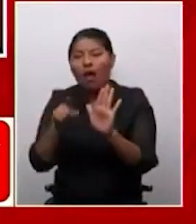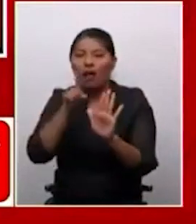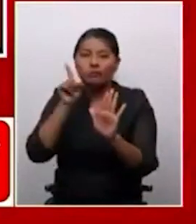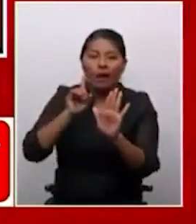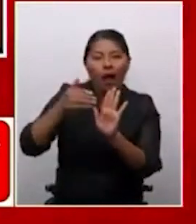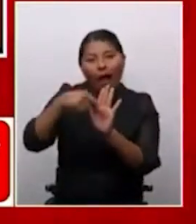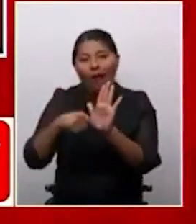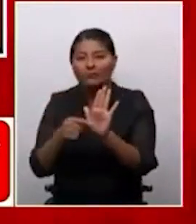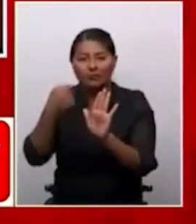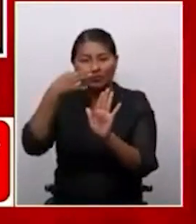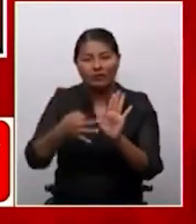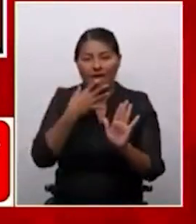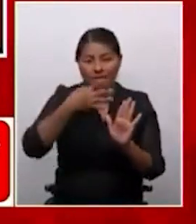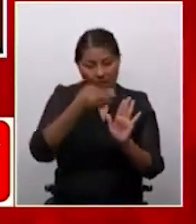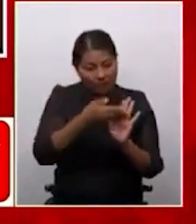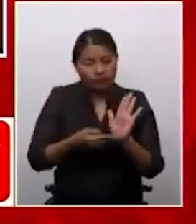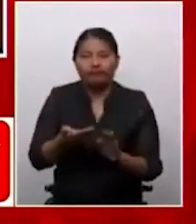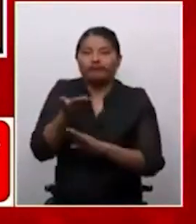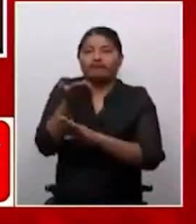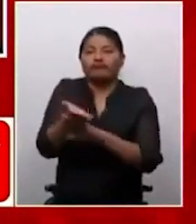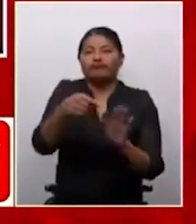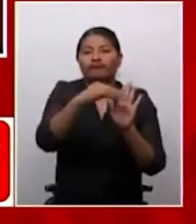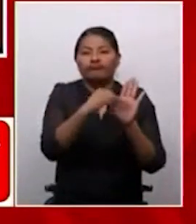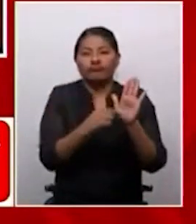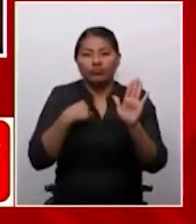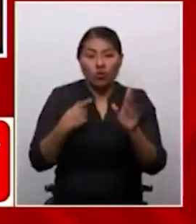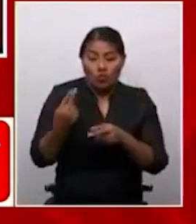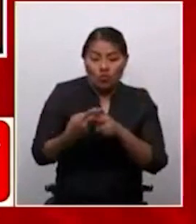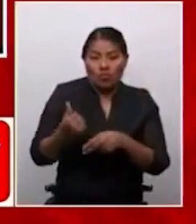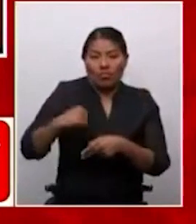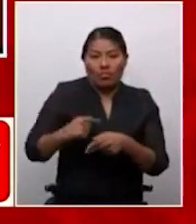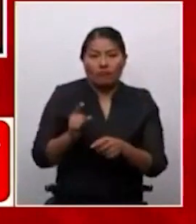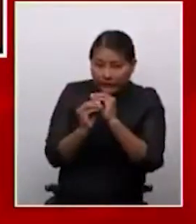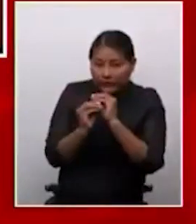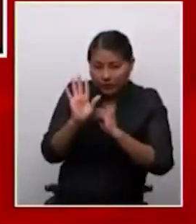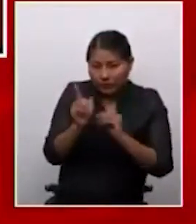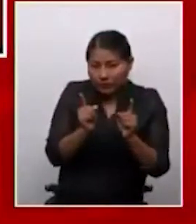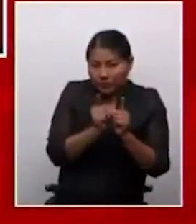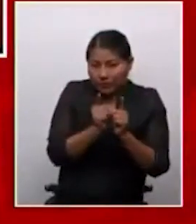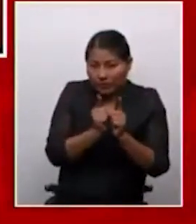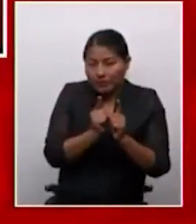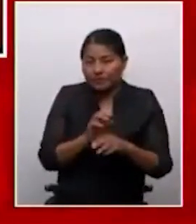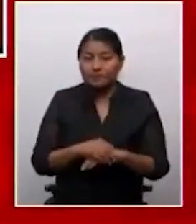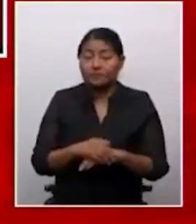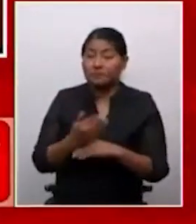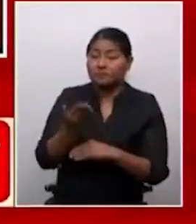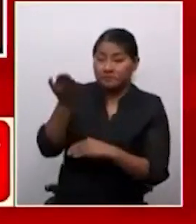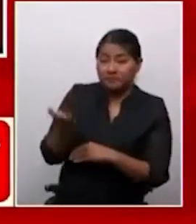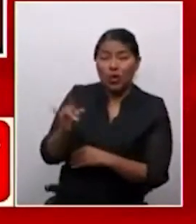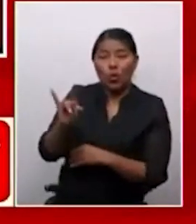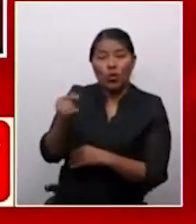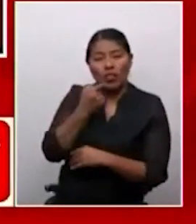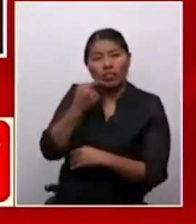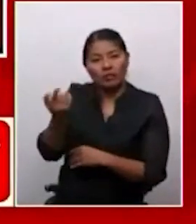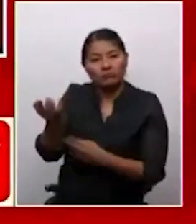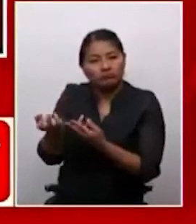ni ofrecer lo que no podemos ofrecer cuando sabemos que vamos a ser alcalde de Lima y no ministro del interior. Me hubiera gustado que el candidato Urresti